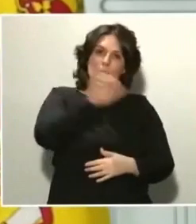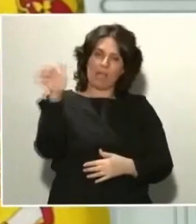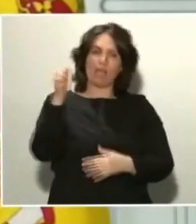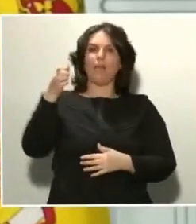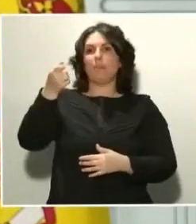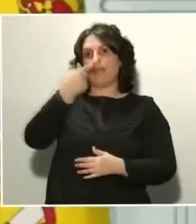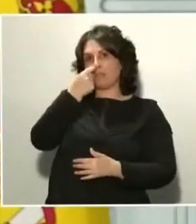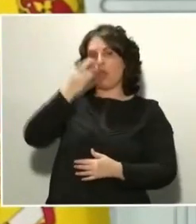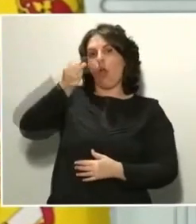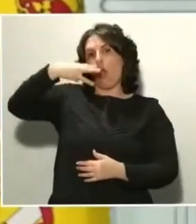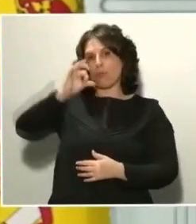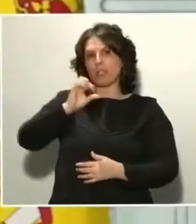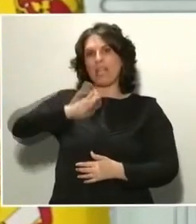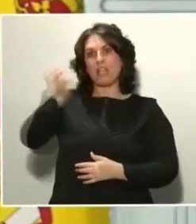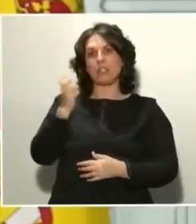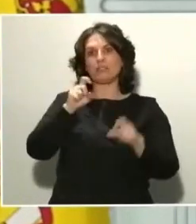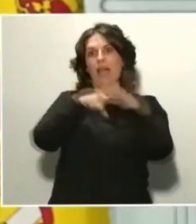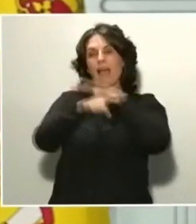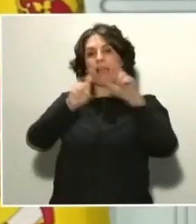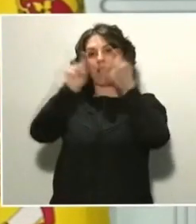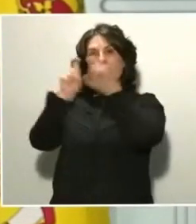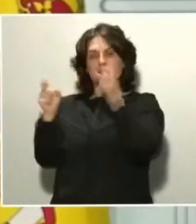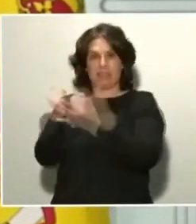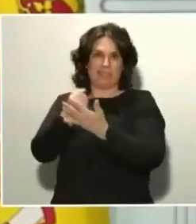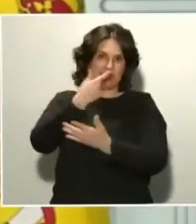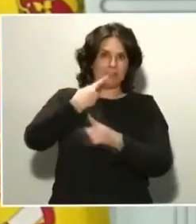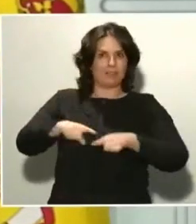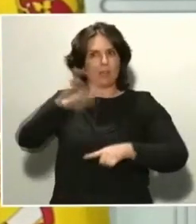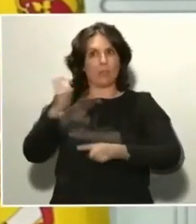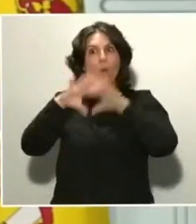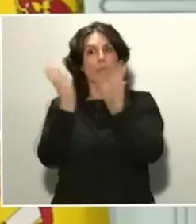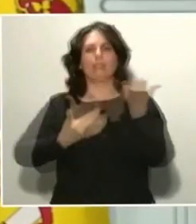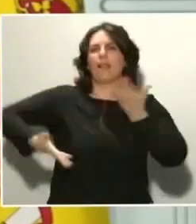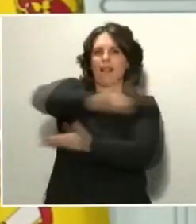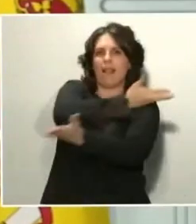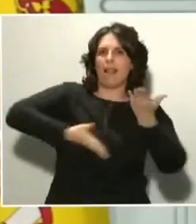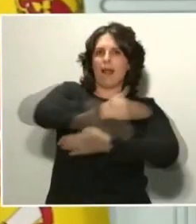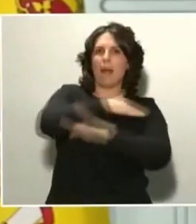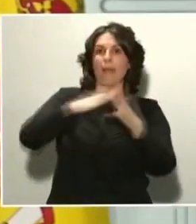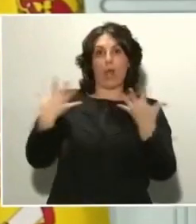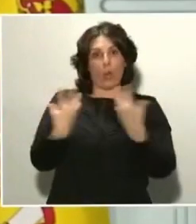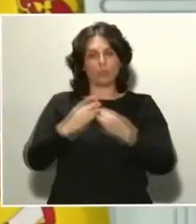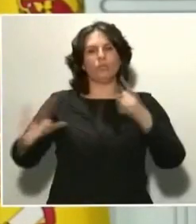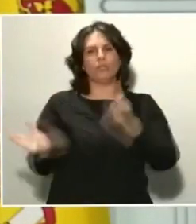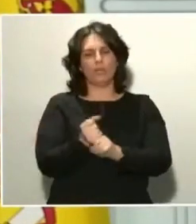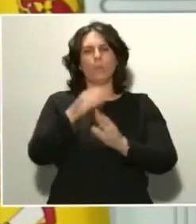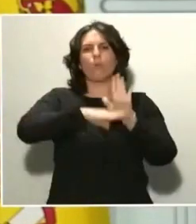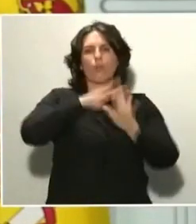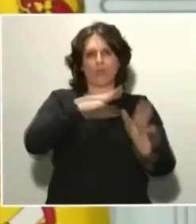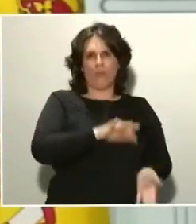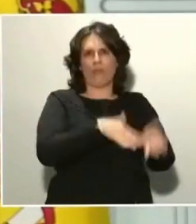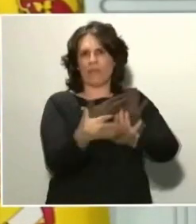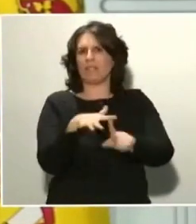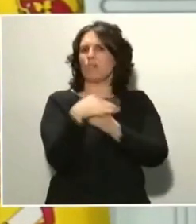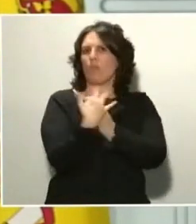el resto de agencias mundiales, para encontrar protocolos de estudio aplicables a esta situación. En este ámbito, la